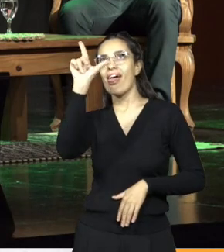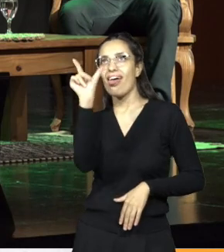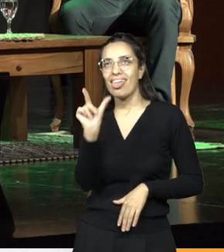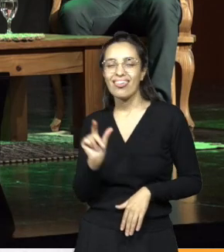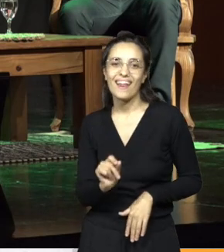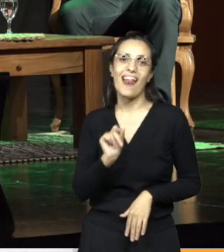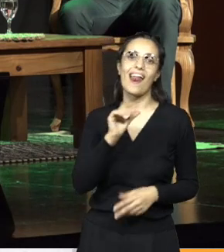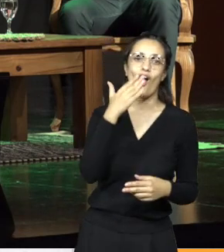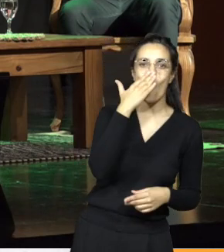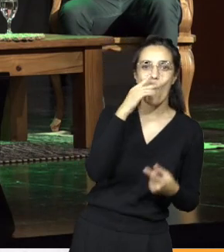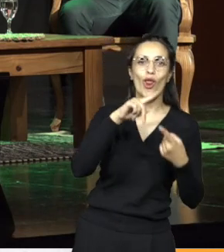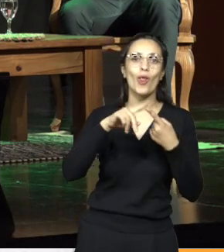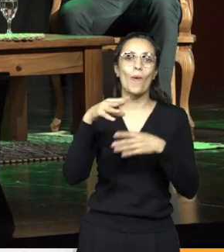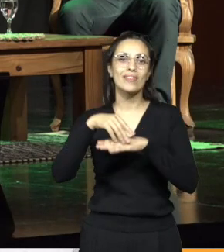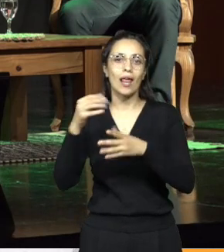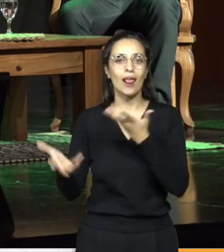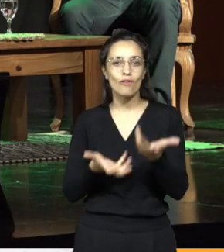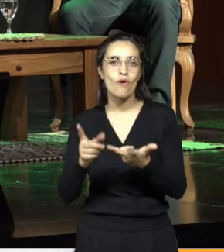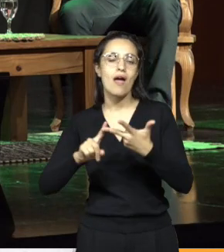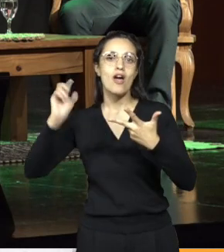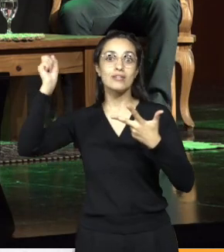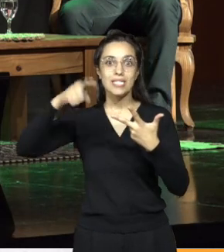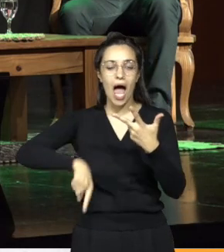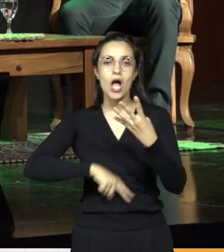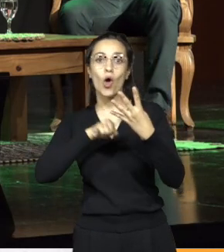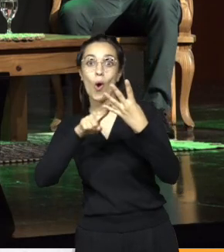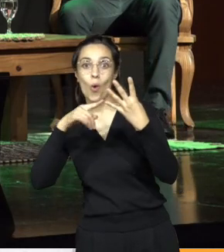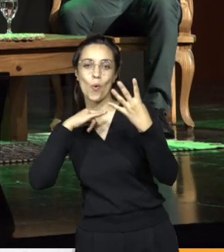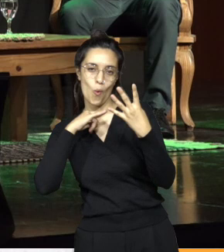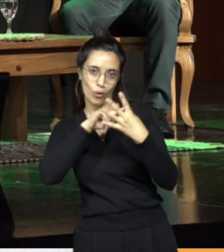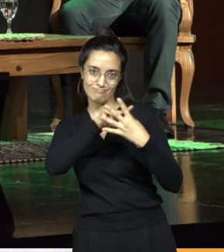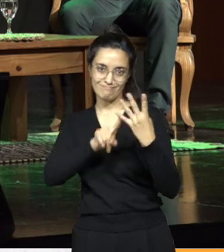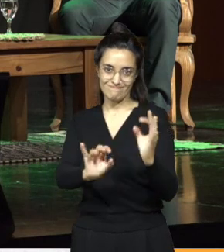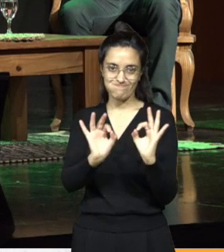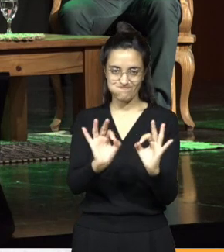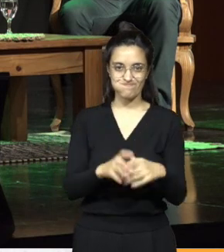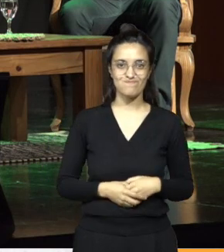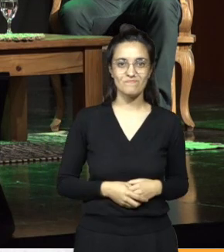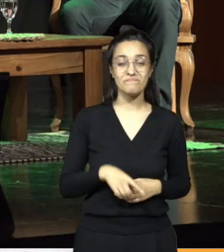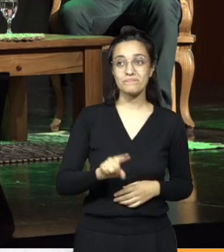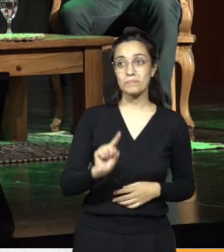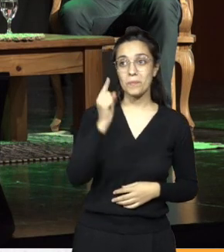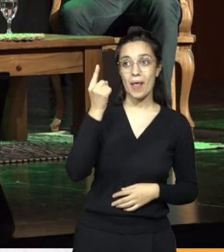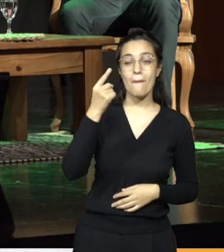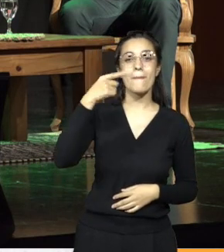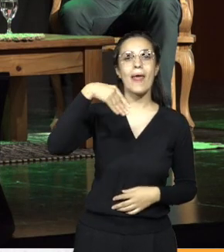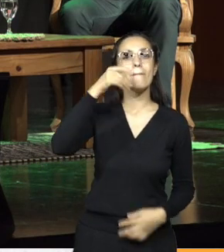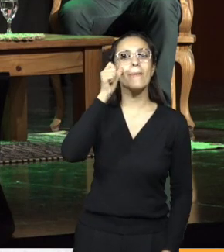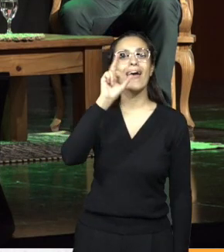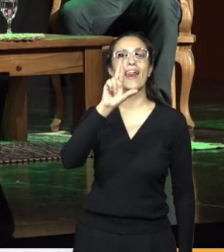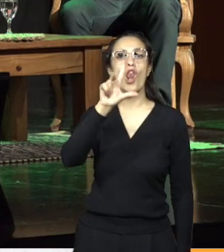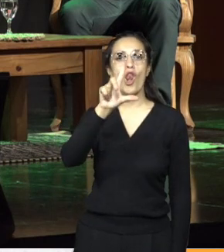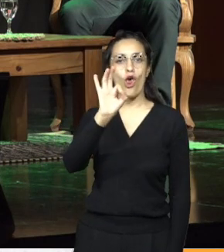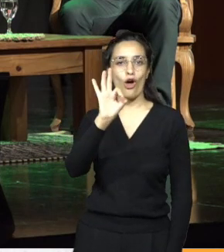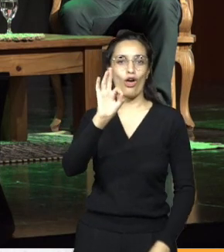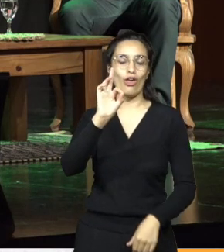Córdoba, Tierra del Fuego, Chaco y Jujuy. Bueno, vamos a empezar primero con la doctora María Victoria Merlo, que ya